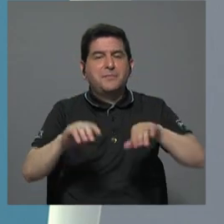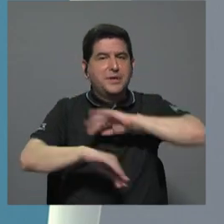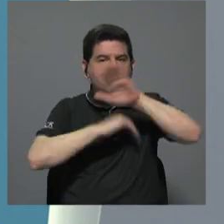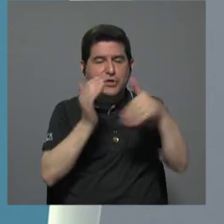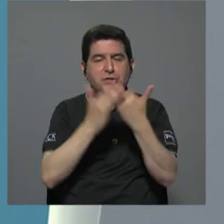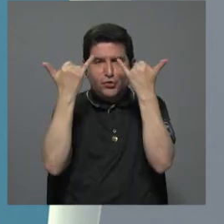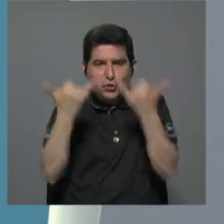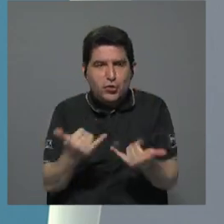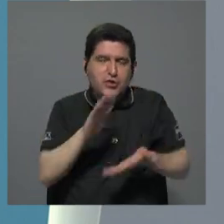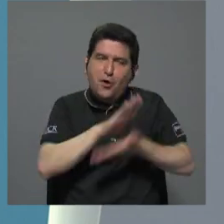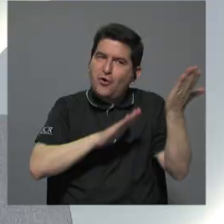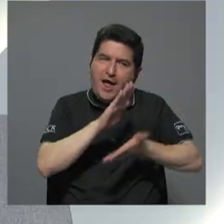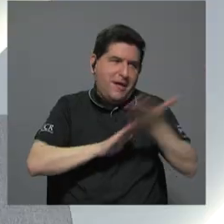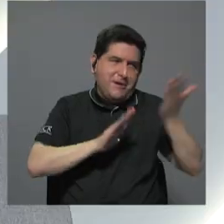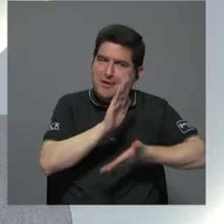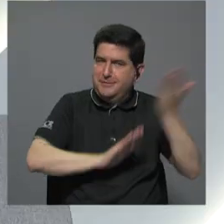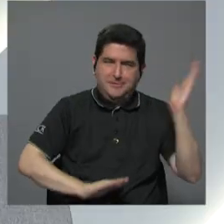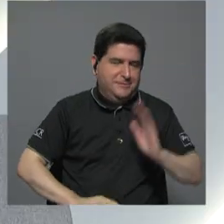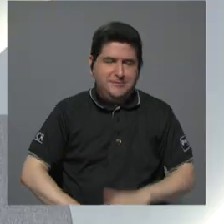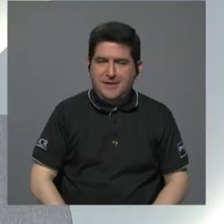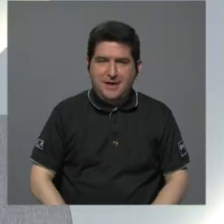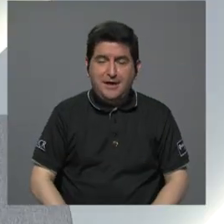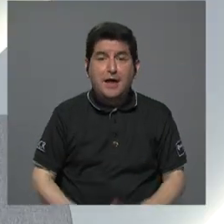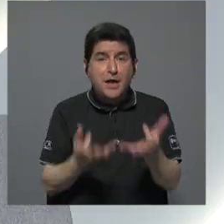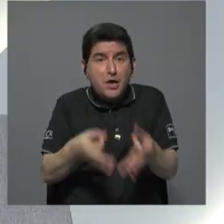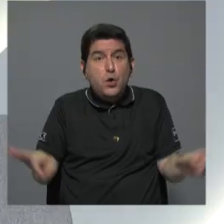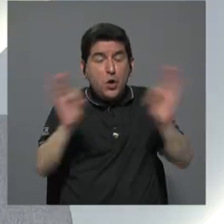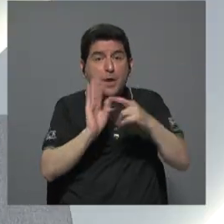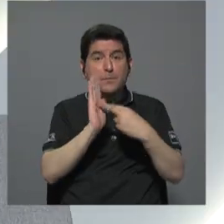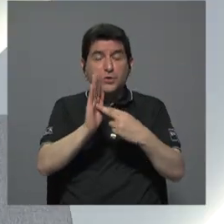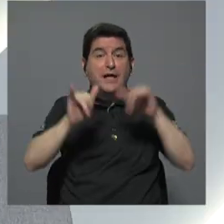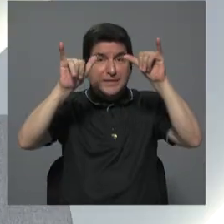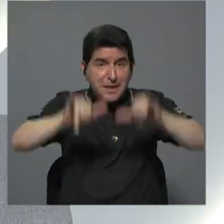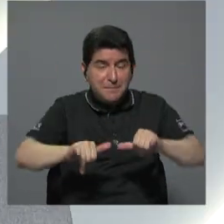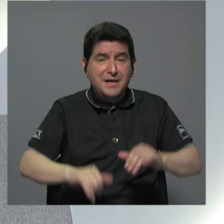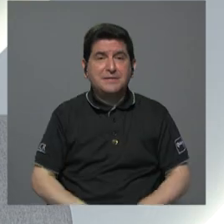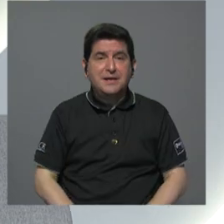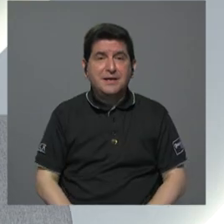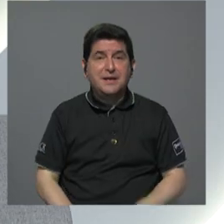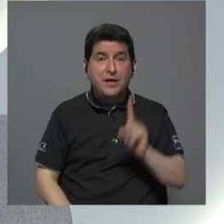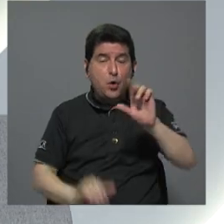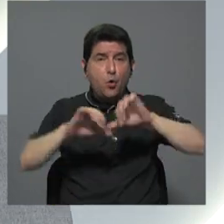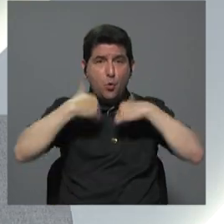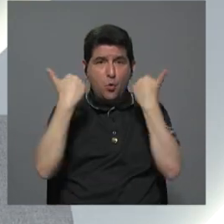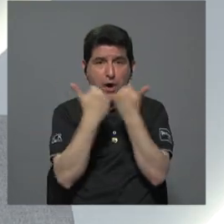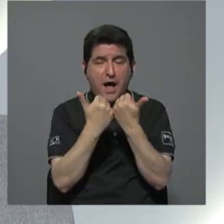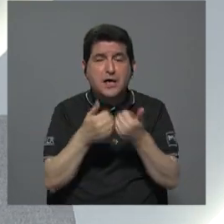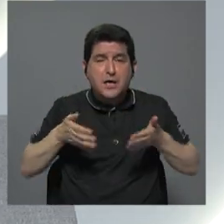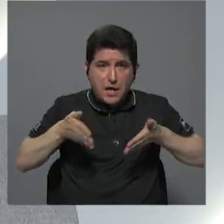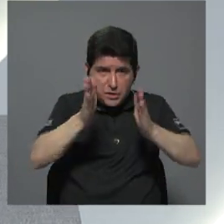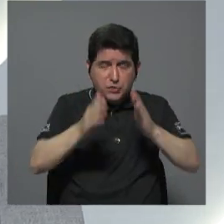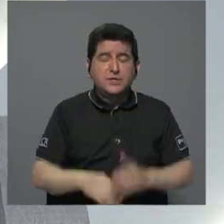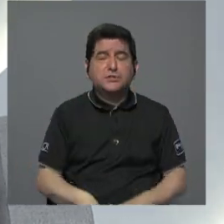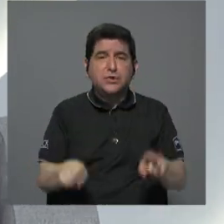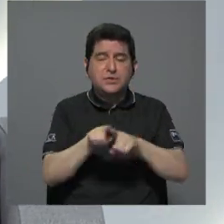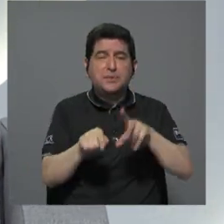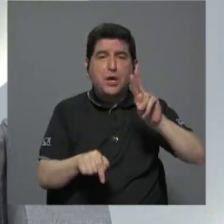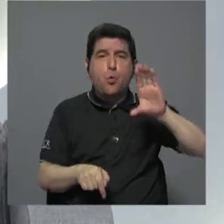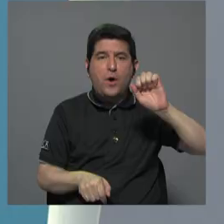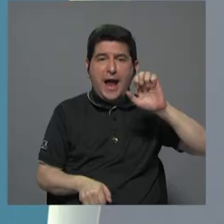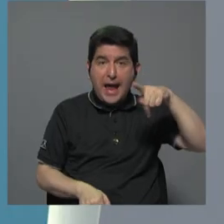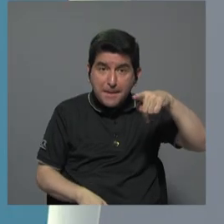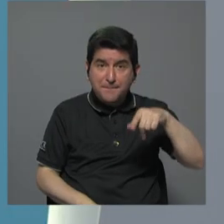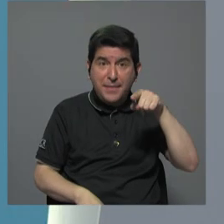todos. Bueno, por eso, pero lo importante es la representación. ¿Ustedes mantendrían una asociación de carreteras ahí sentada? ¿Ustedes mantendrían OCAEP ahí sentada?